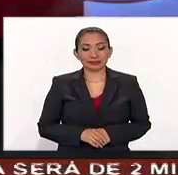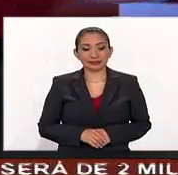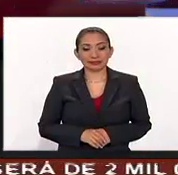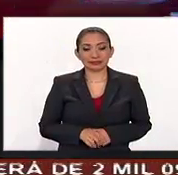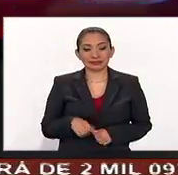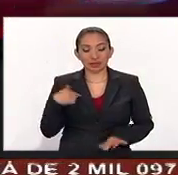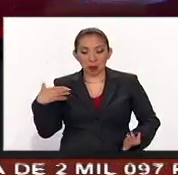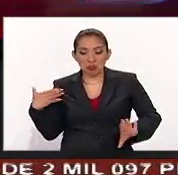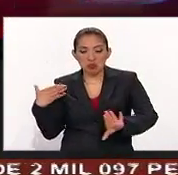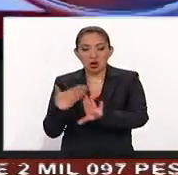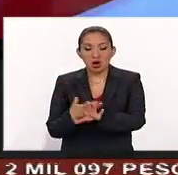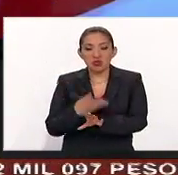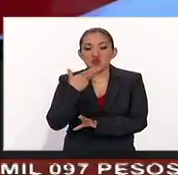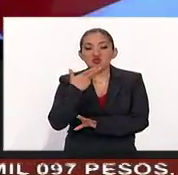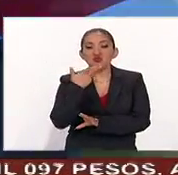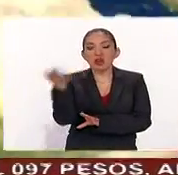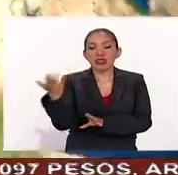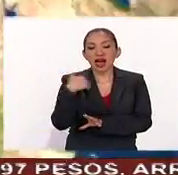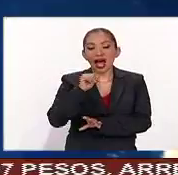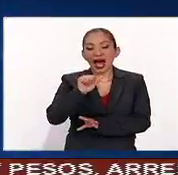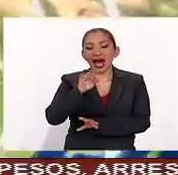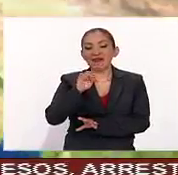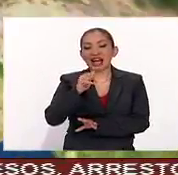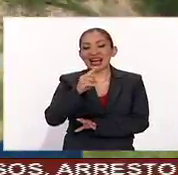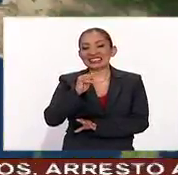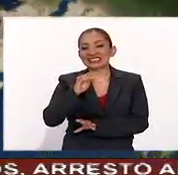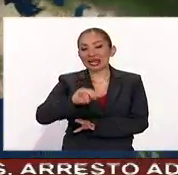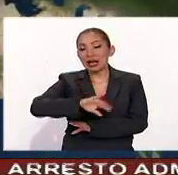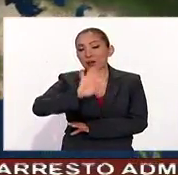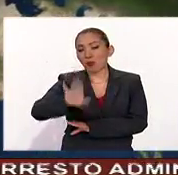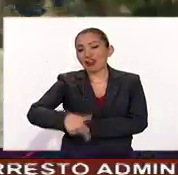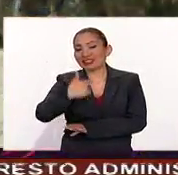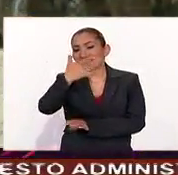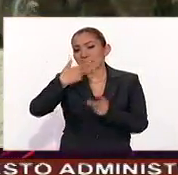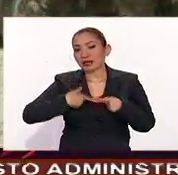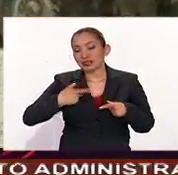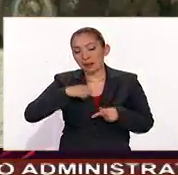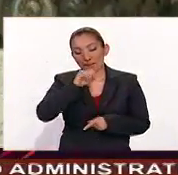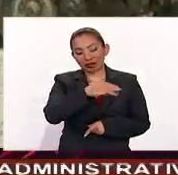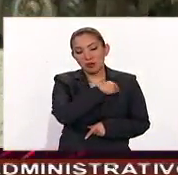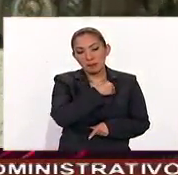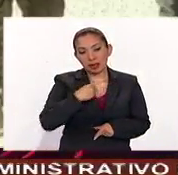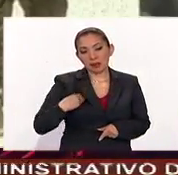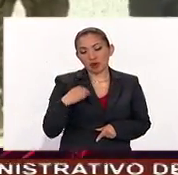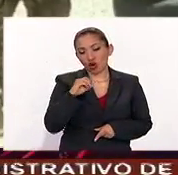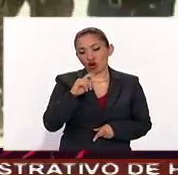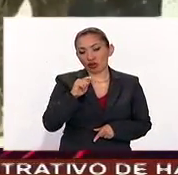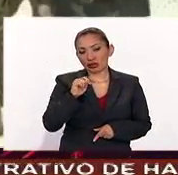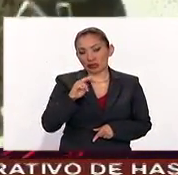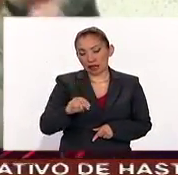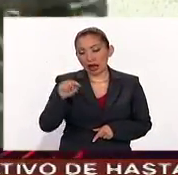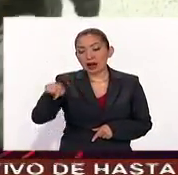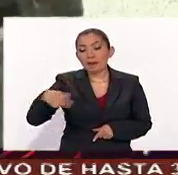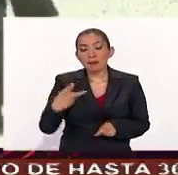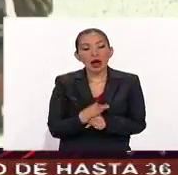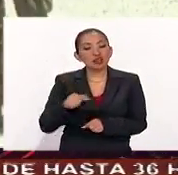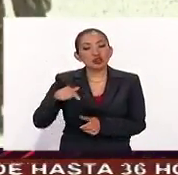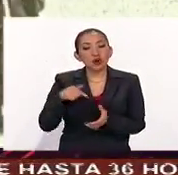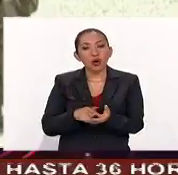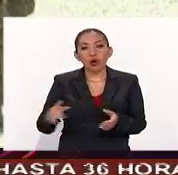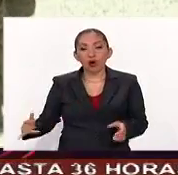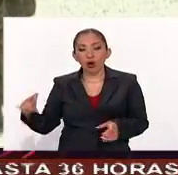Un ataque suicida en Afganistán provocó la muerte de al menos siete personas, seis de ellas miembros de la OTAN. Los hechos ocurrieron en el